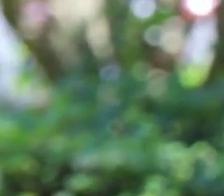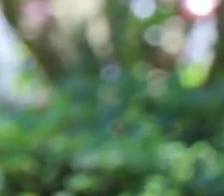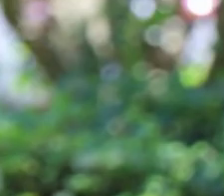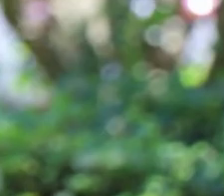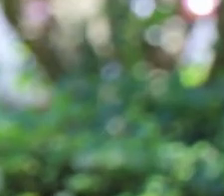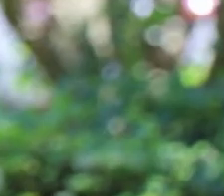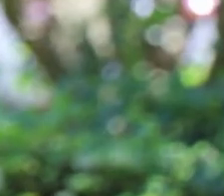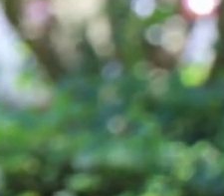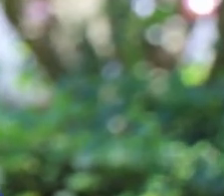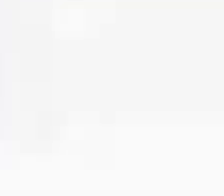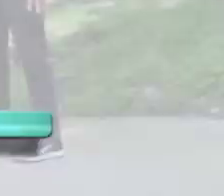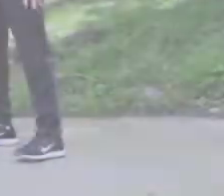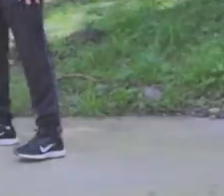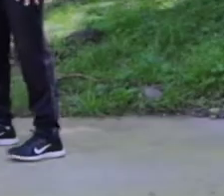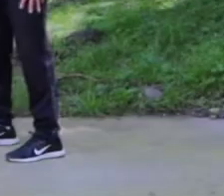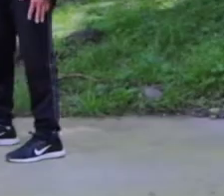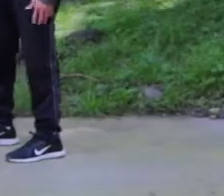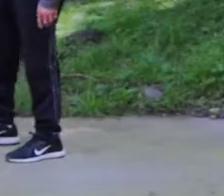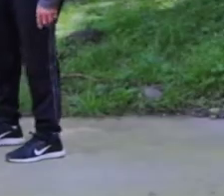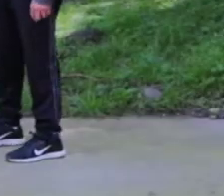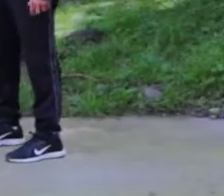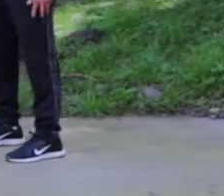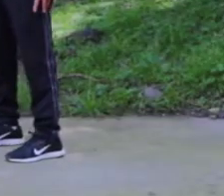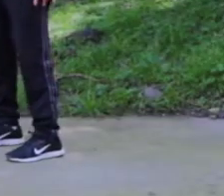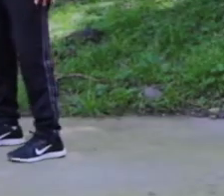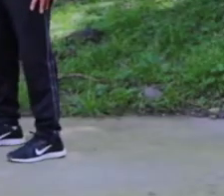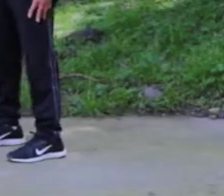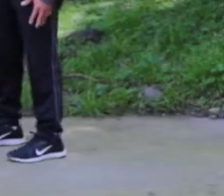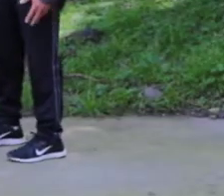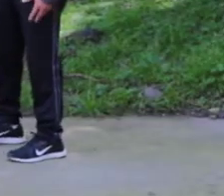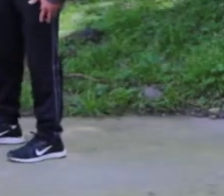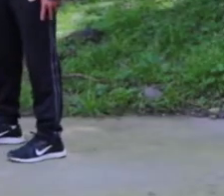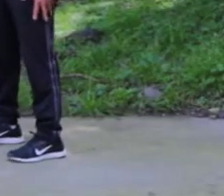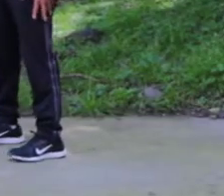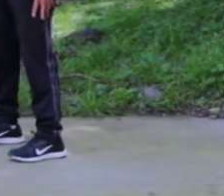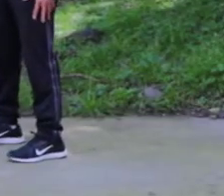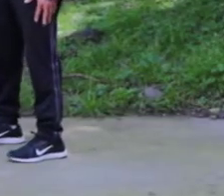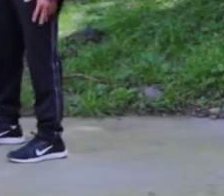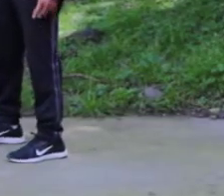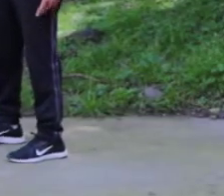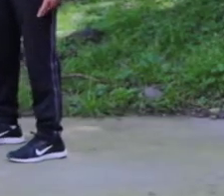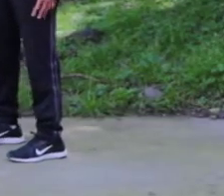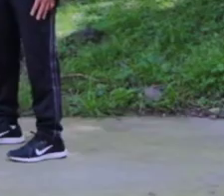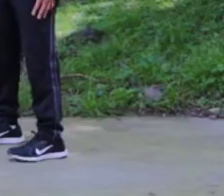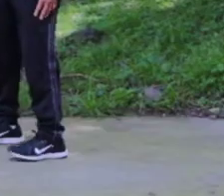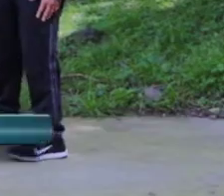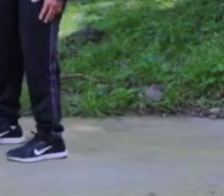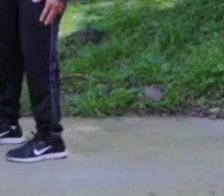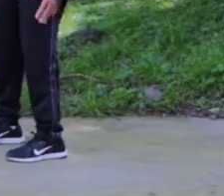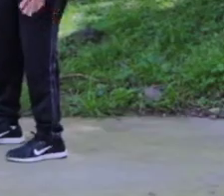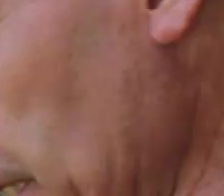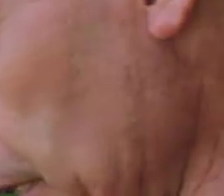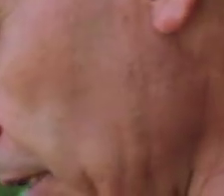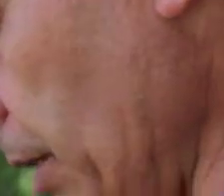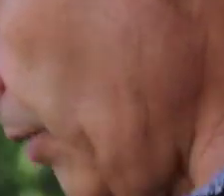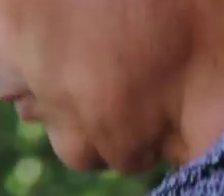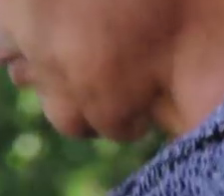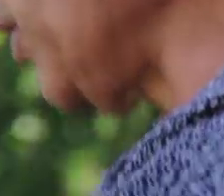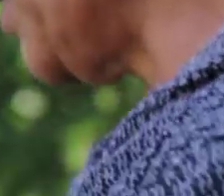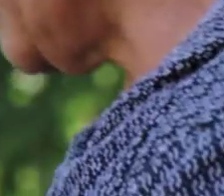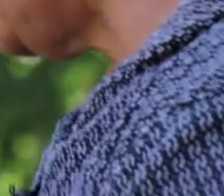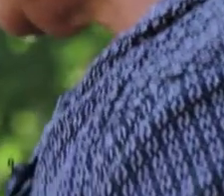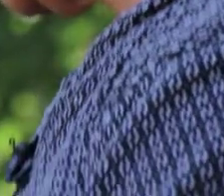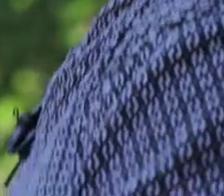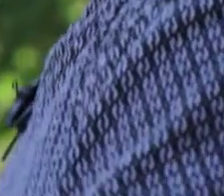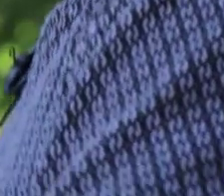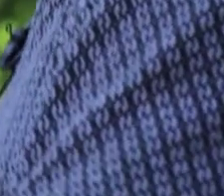Otra. Ok, Irving. Nos vamos a parar. Abrimos nuestro compás. Y vamos, lo que vamos a hacer es, vamos a